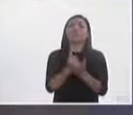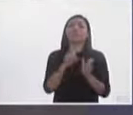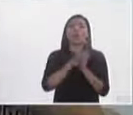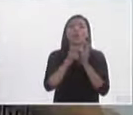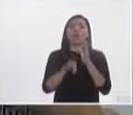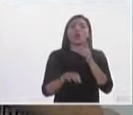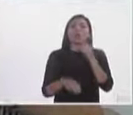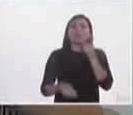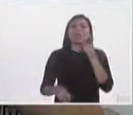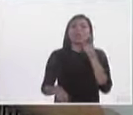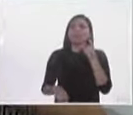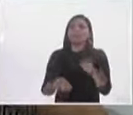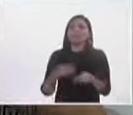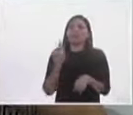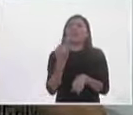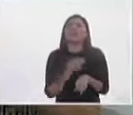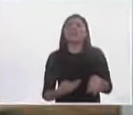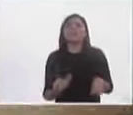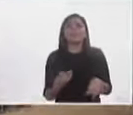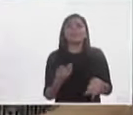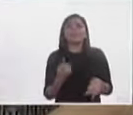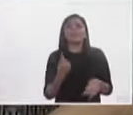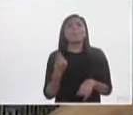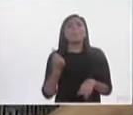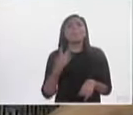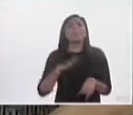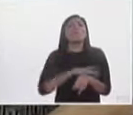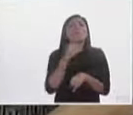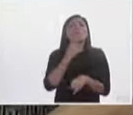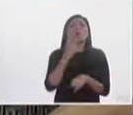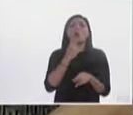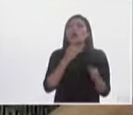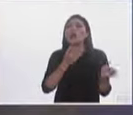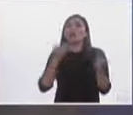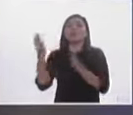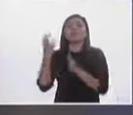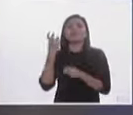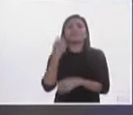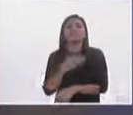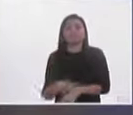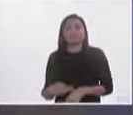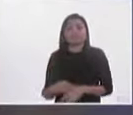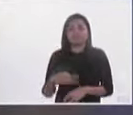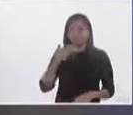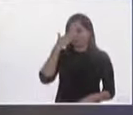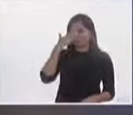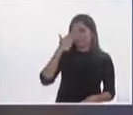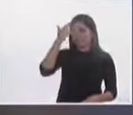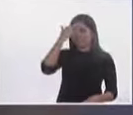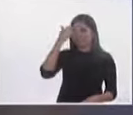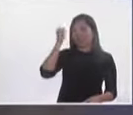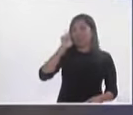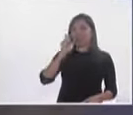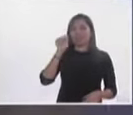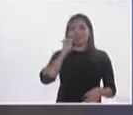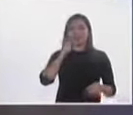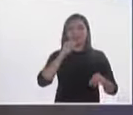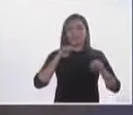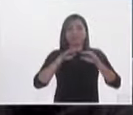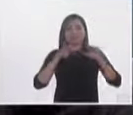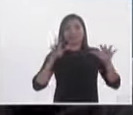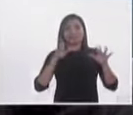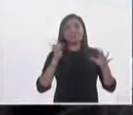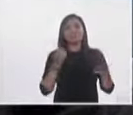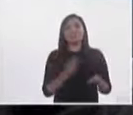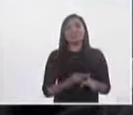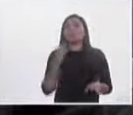decía es que llegó tarde ¿qué lo hizo en México llegar tarde a estas figuras? Bueno hay que recordar que en México la democracia es una joven